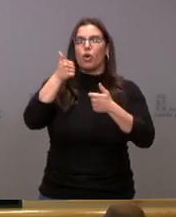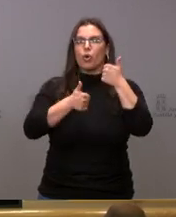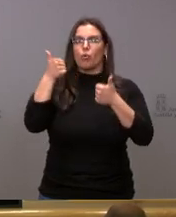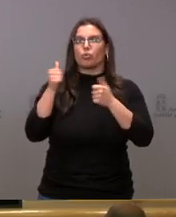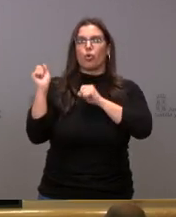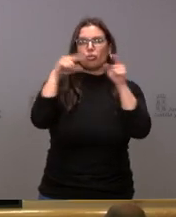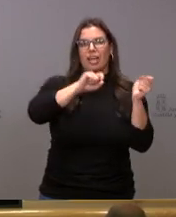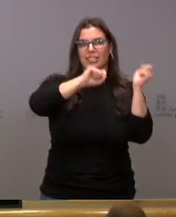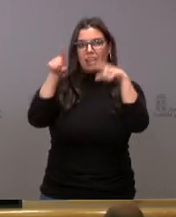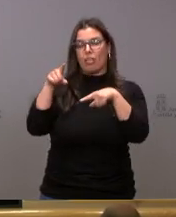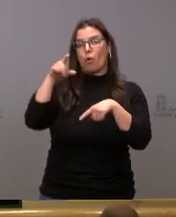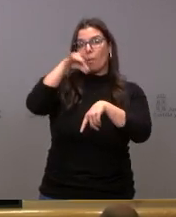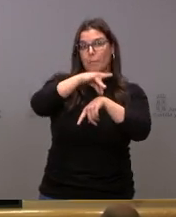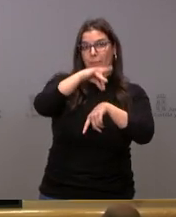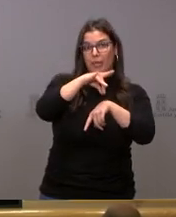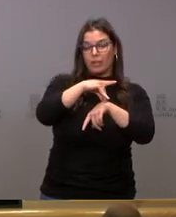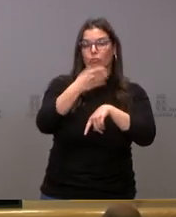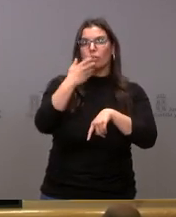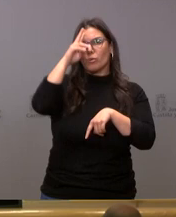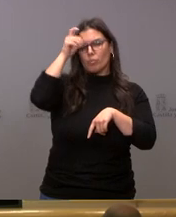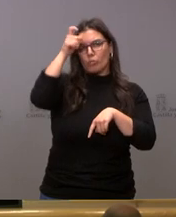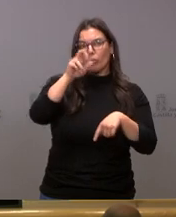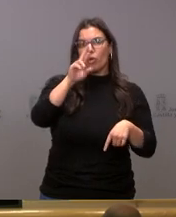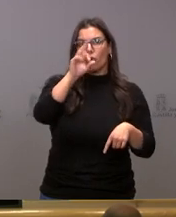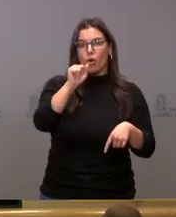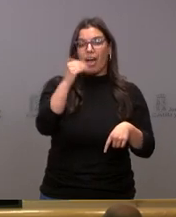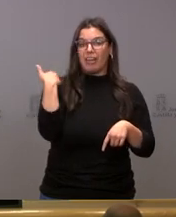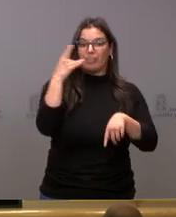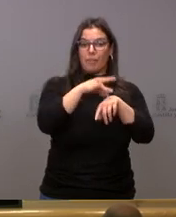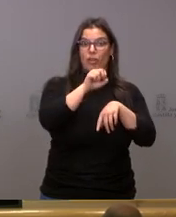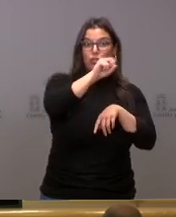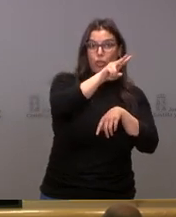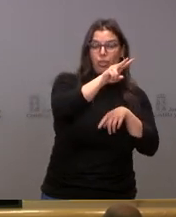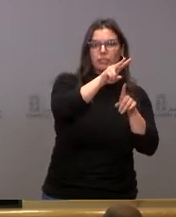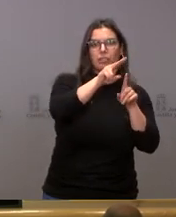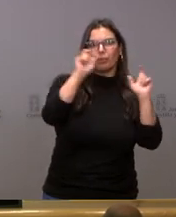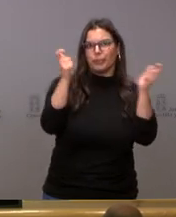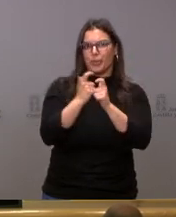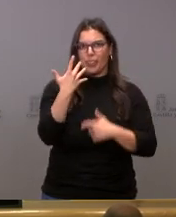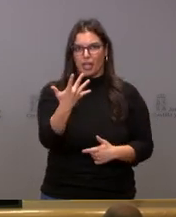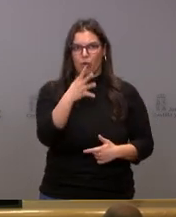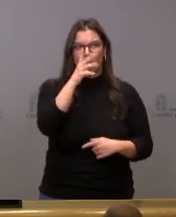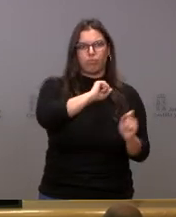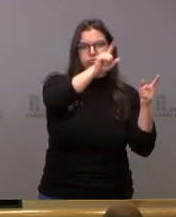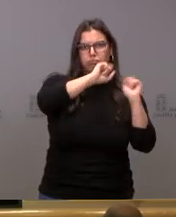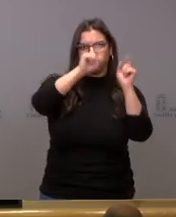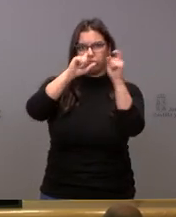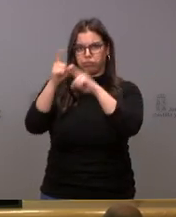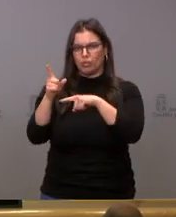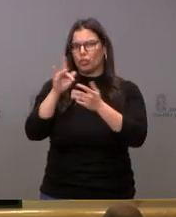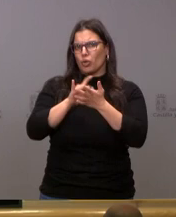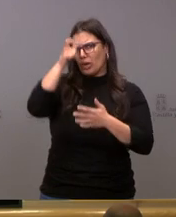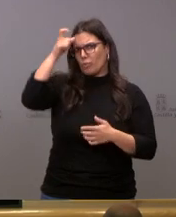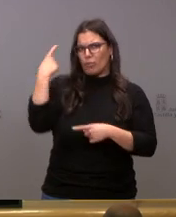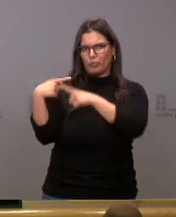ejemplo es en Roa, que de 12 médicos se van a quedar con 5. Esto ha pasado no solo en Roa, sino en otras localidades de la comunidad. ¿Cómo